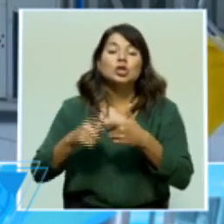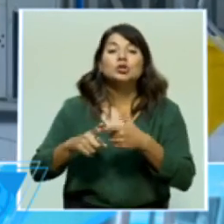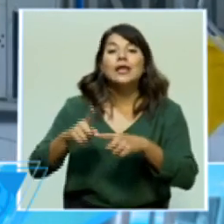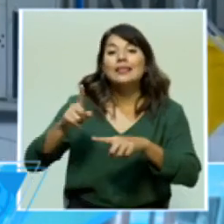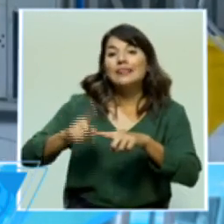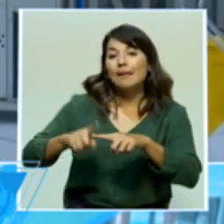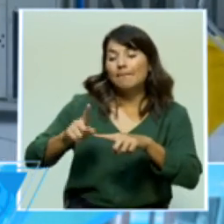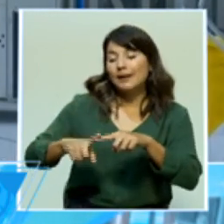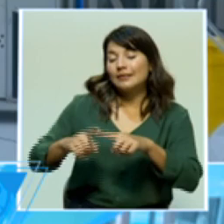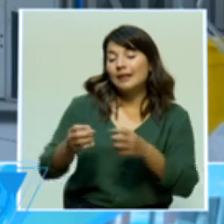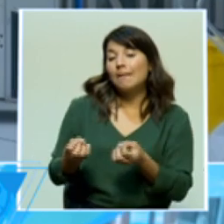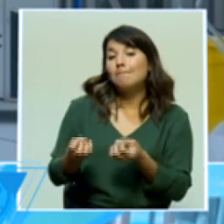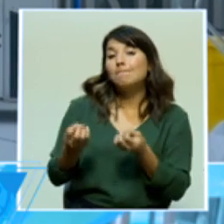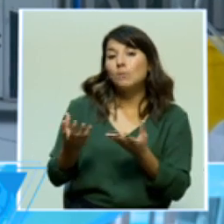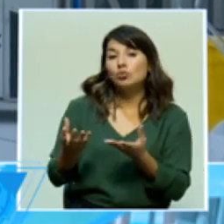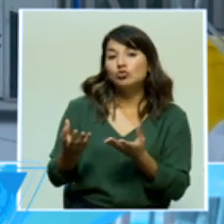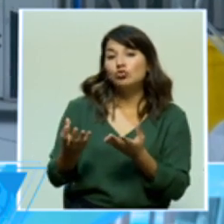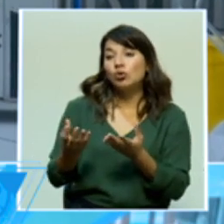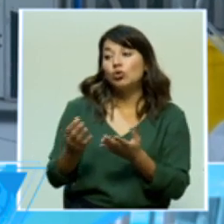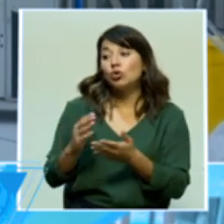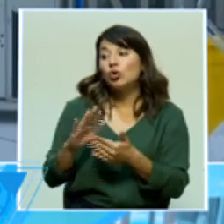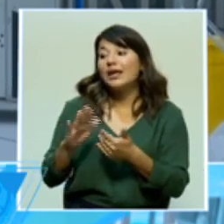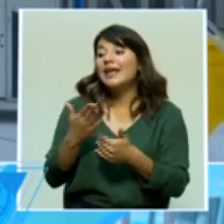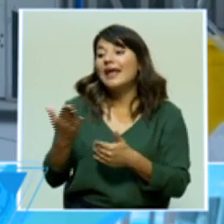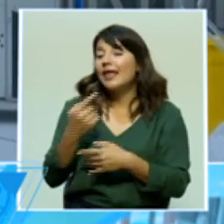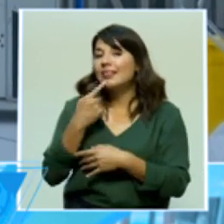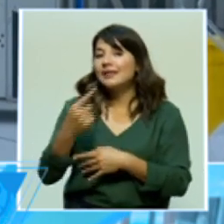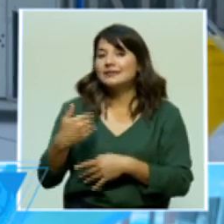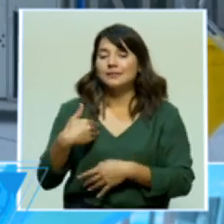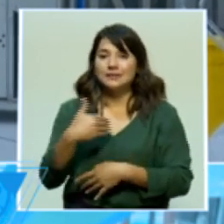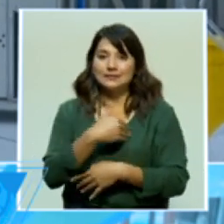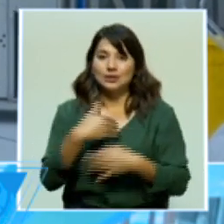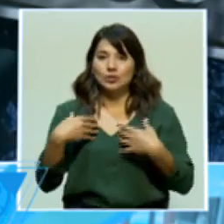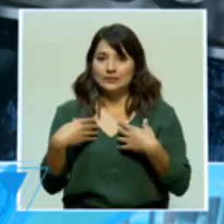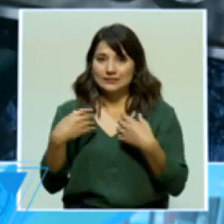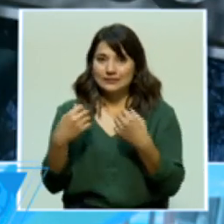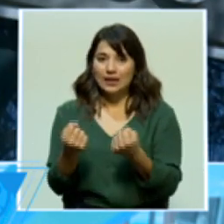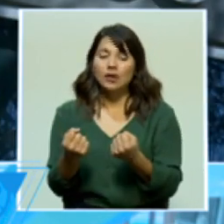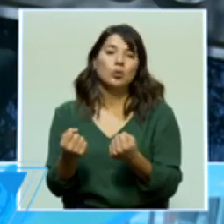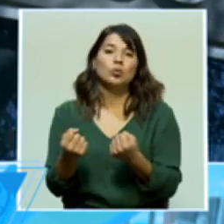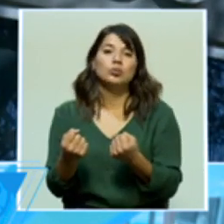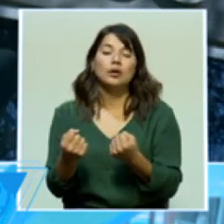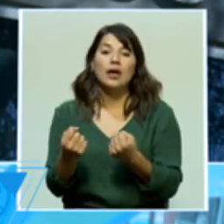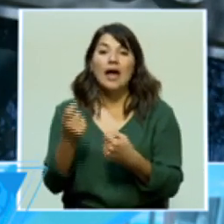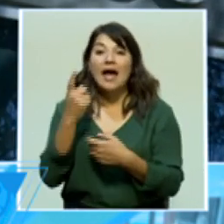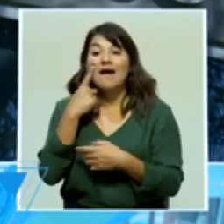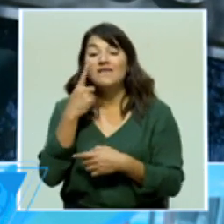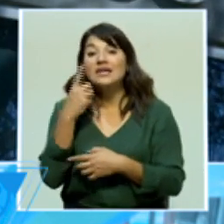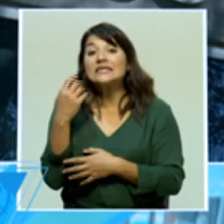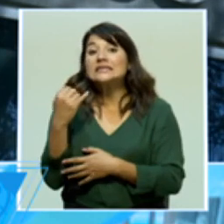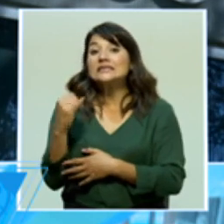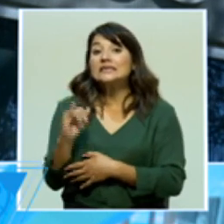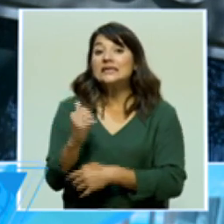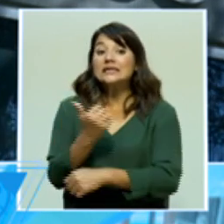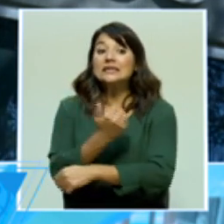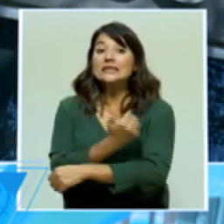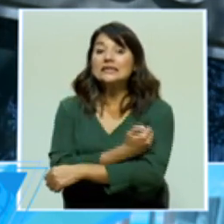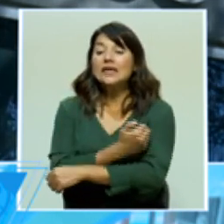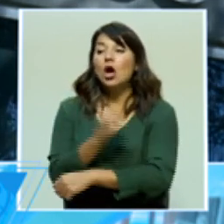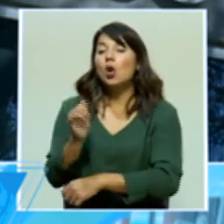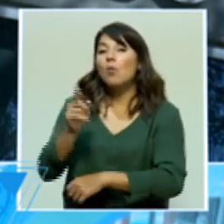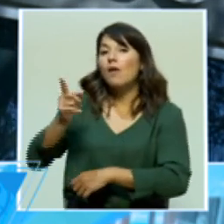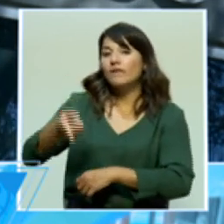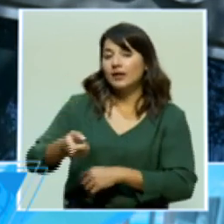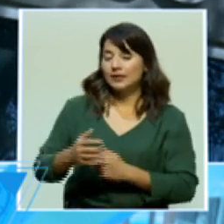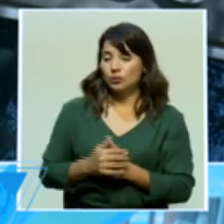la parte del Ministerio de Salud el que dé la directriz a ver si la coloca como obligatoria.